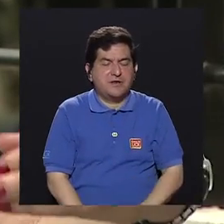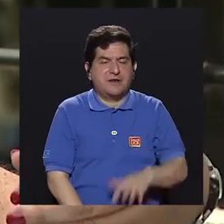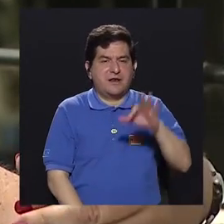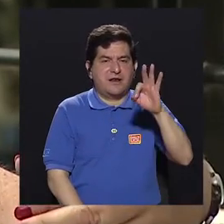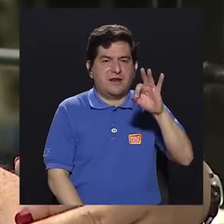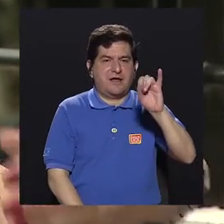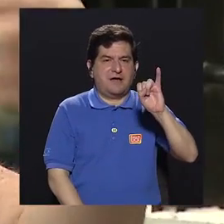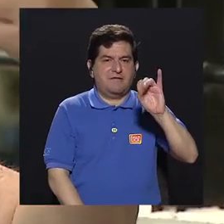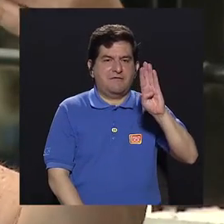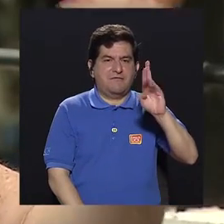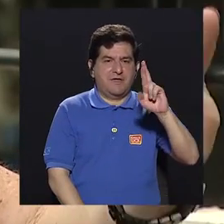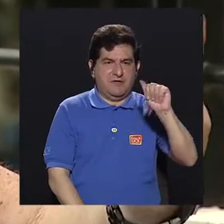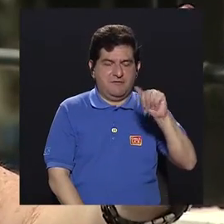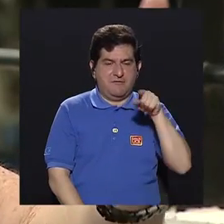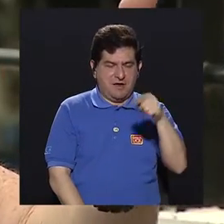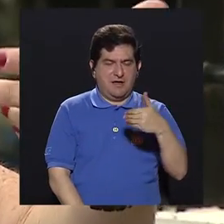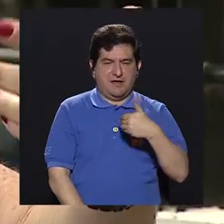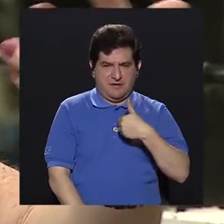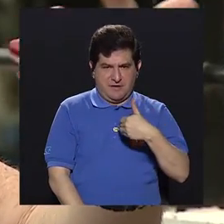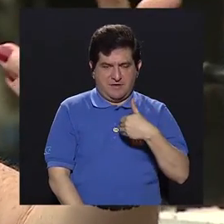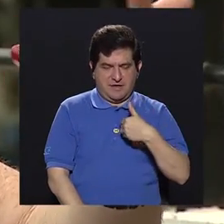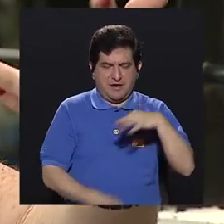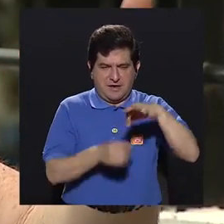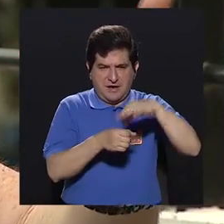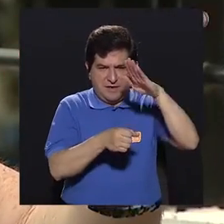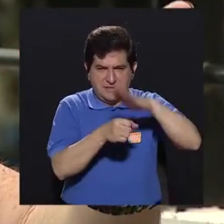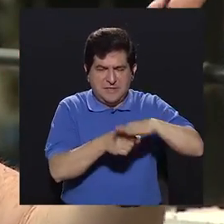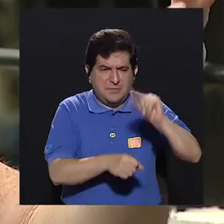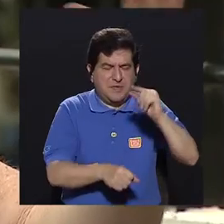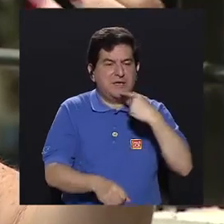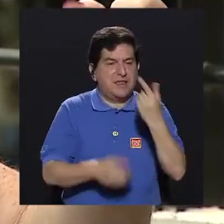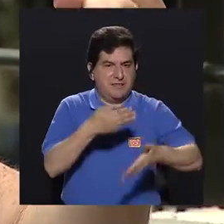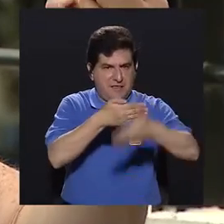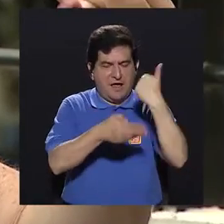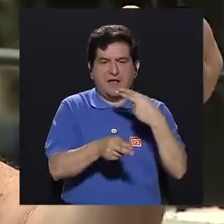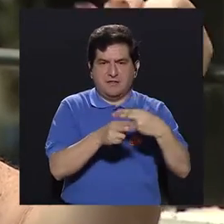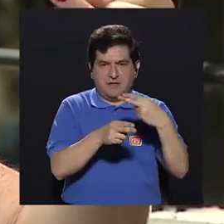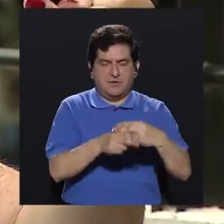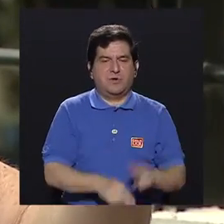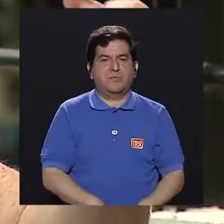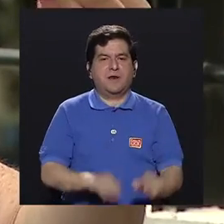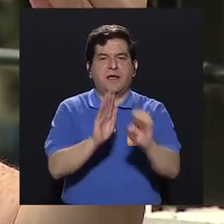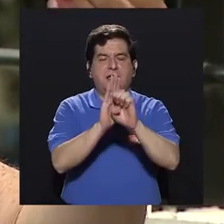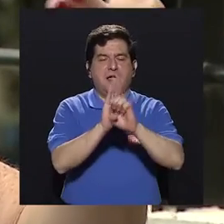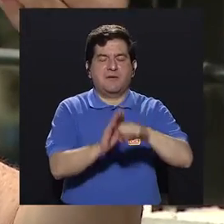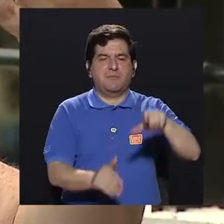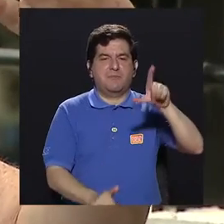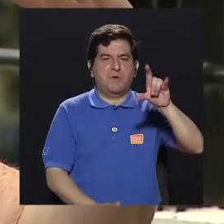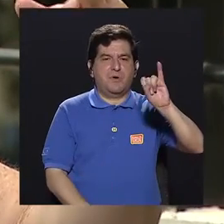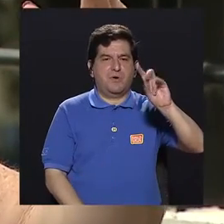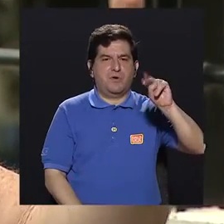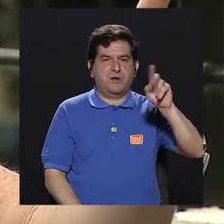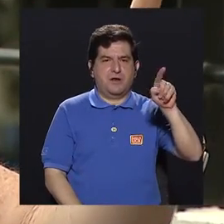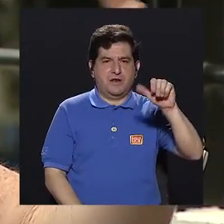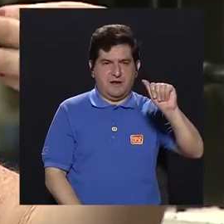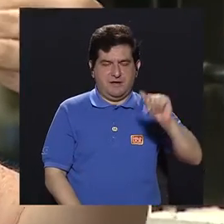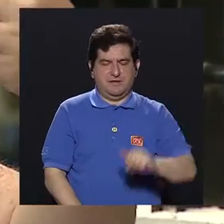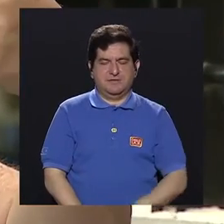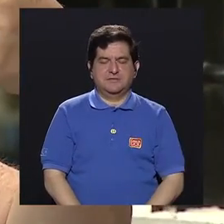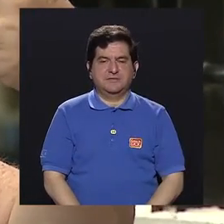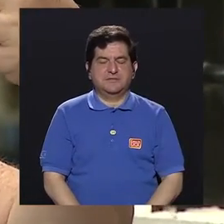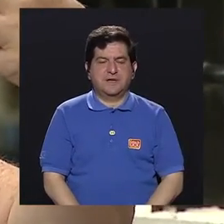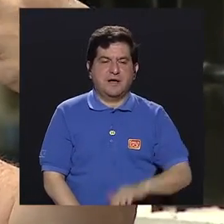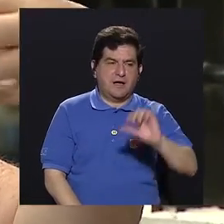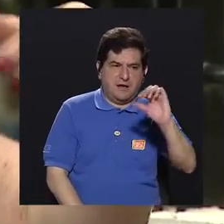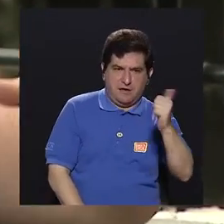fibra que nos dan esas semillas pequeñitas, como esas que acabo de nombrar, linaza, chán, chía, ajonjolí,